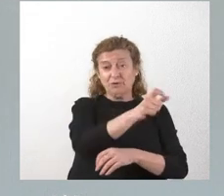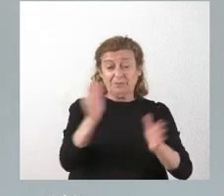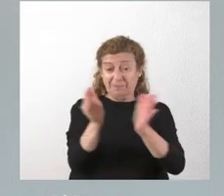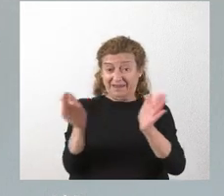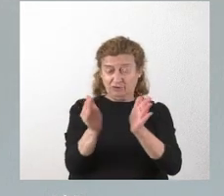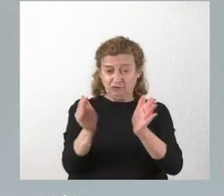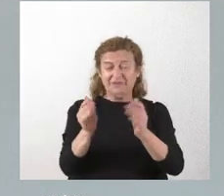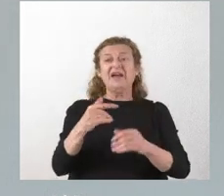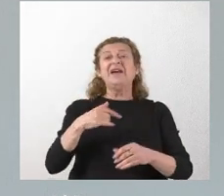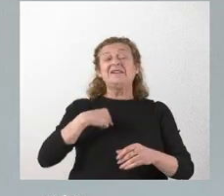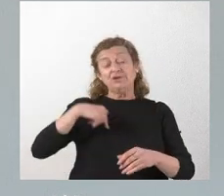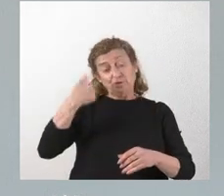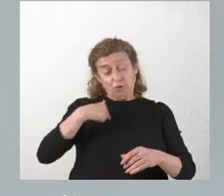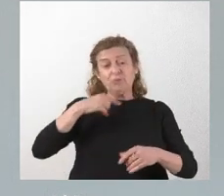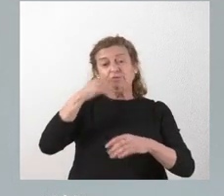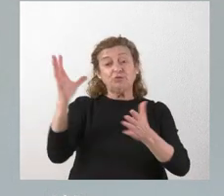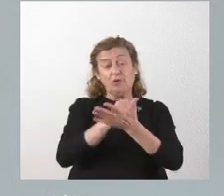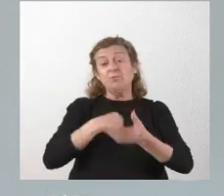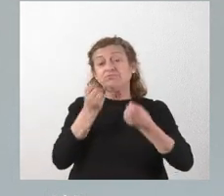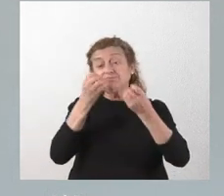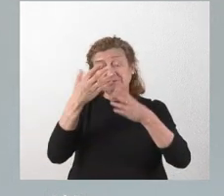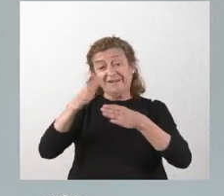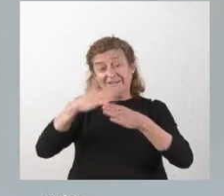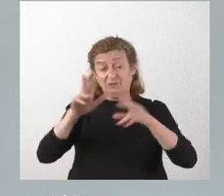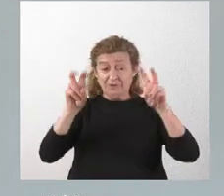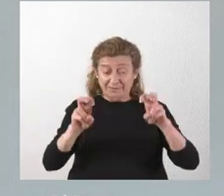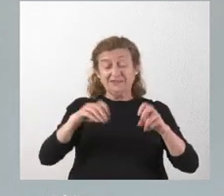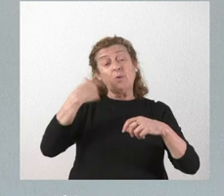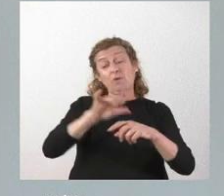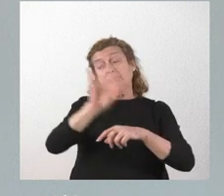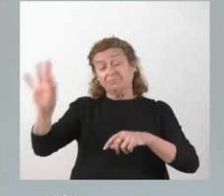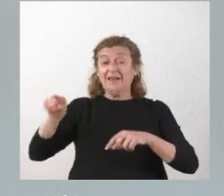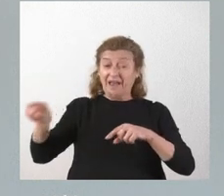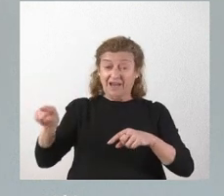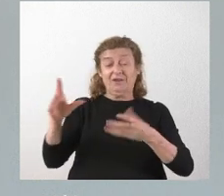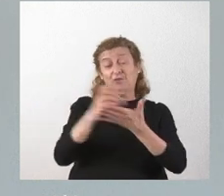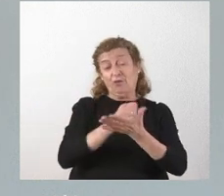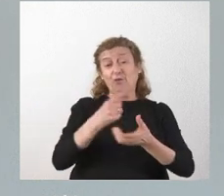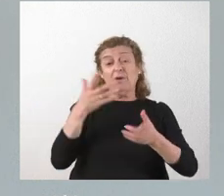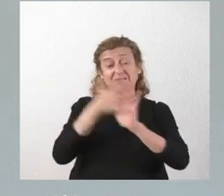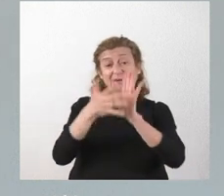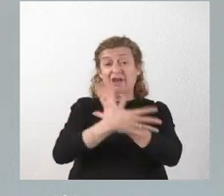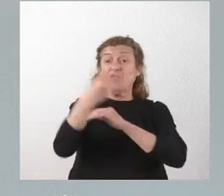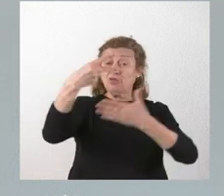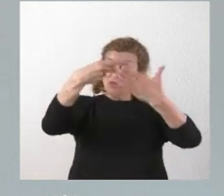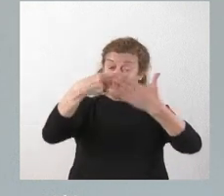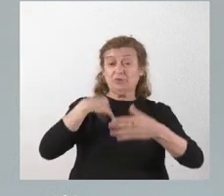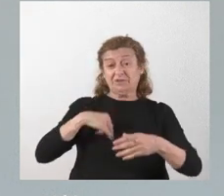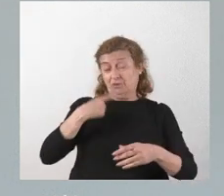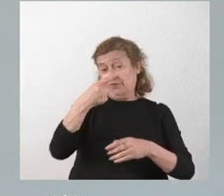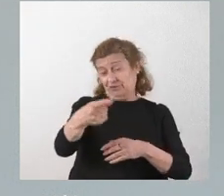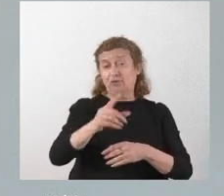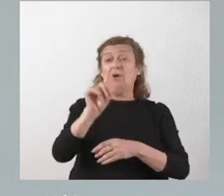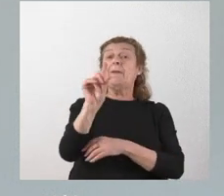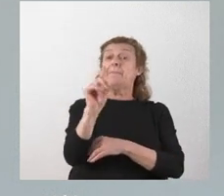detallar ello el resto de los asuntos y posteriormente será él el que haga referencia a los dos que les acabo de mencionar. En